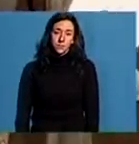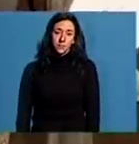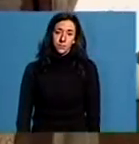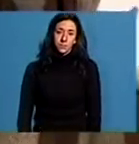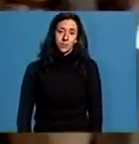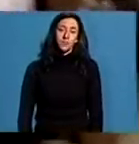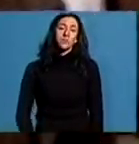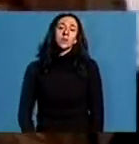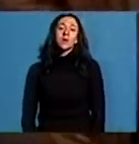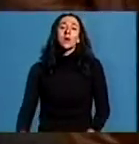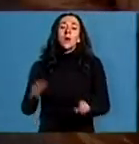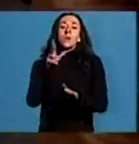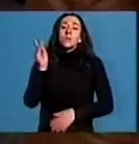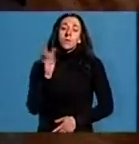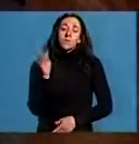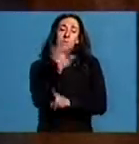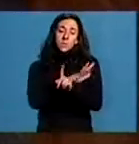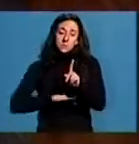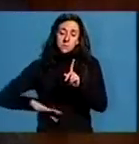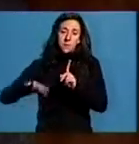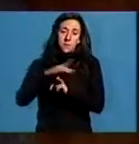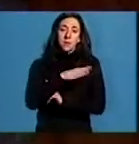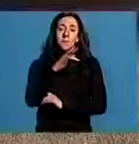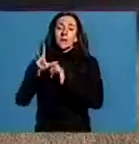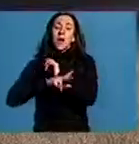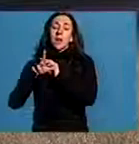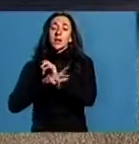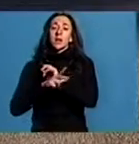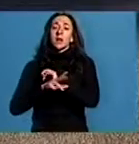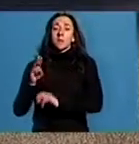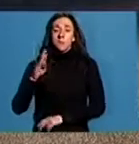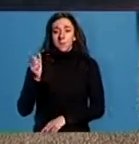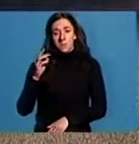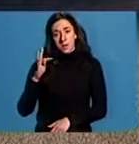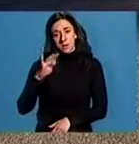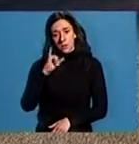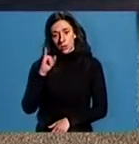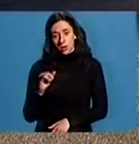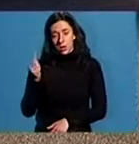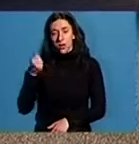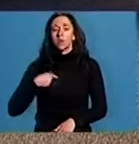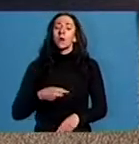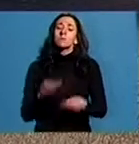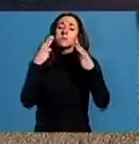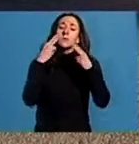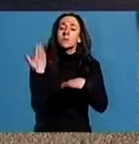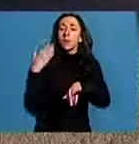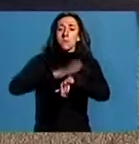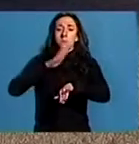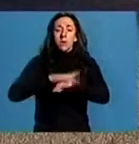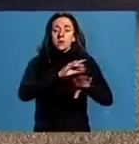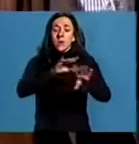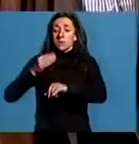O deputado de Medio Ambiente, José Fernández, o alcalde da Pastoriza Primitivo Iglesias, visitaron este martes os terreos nos que a